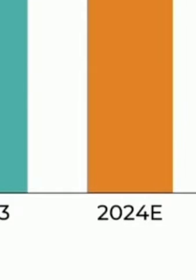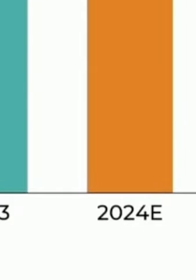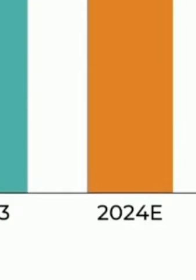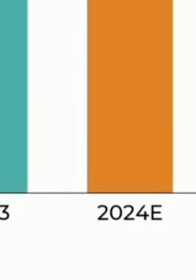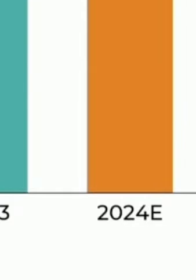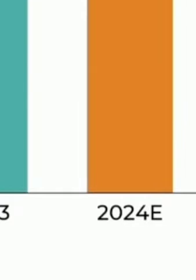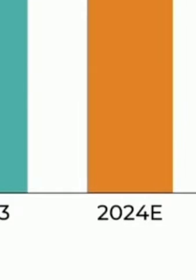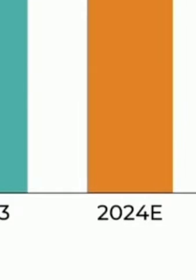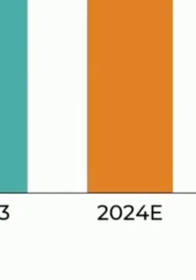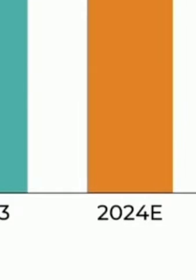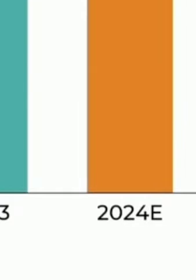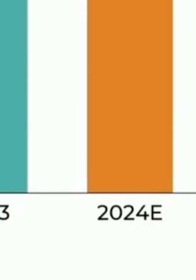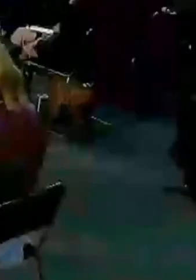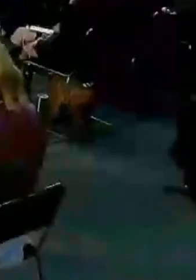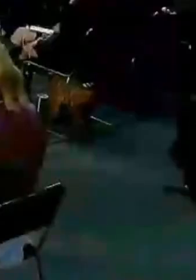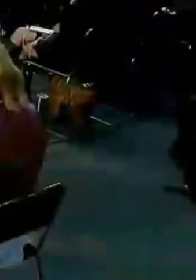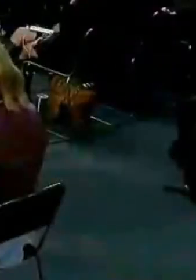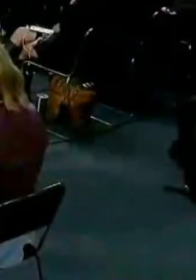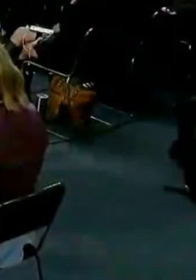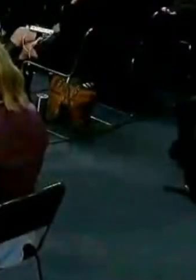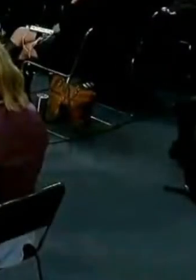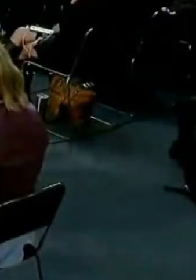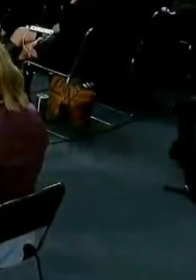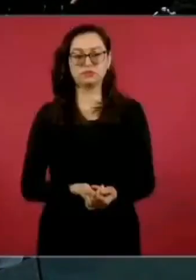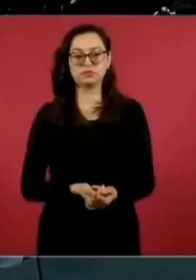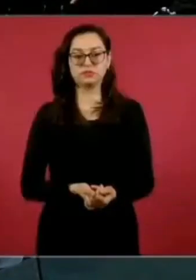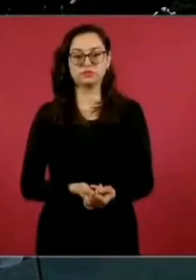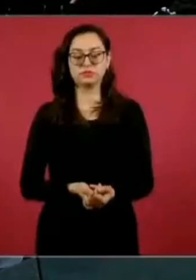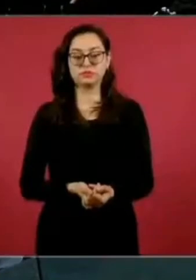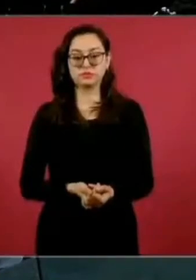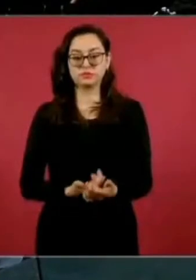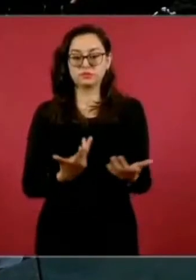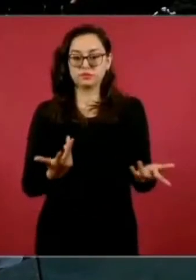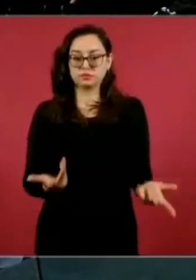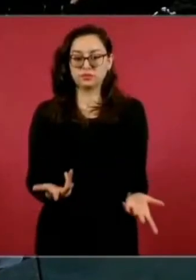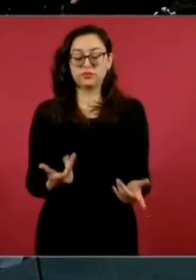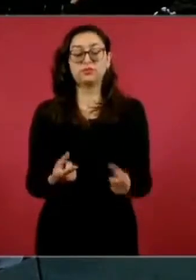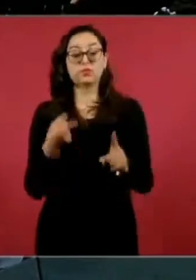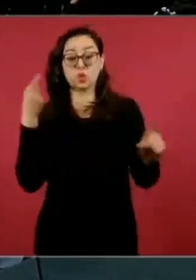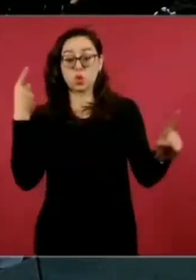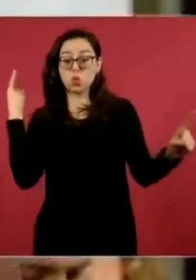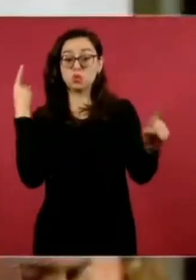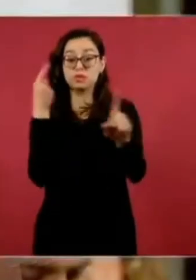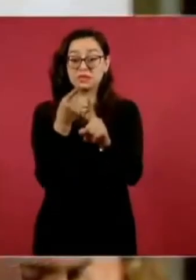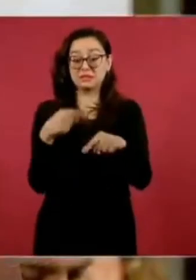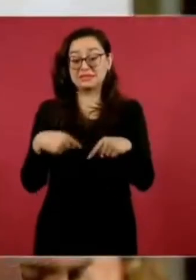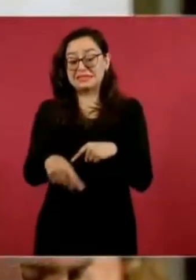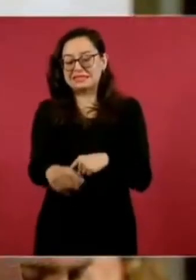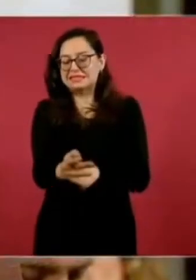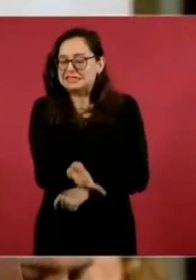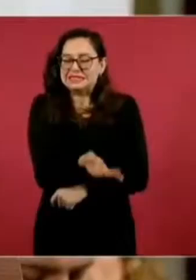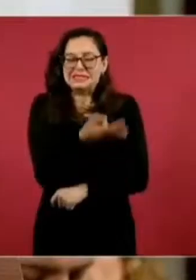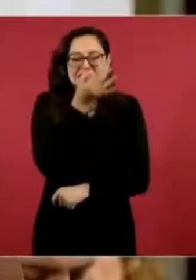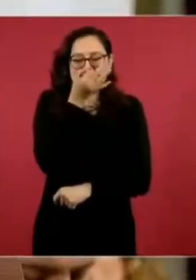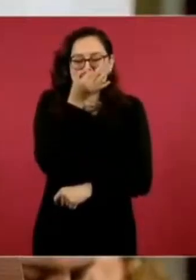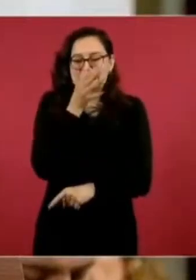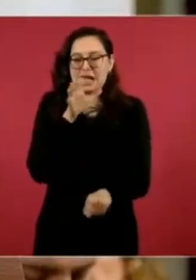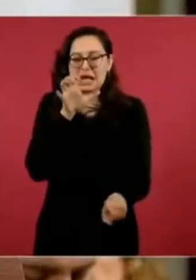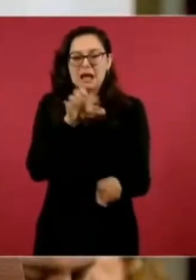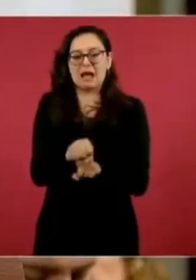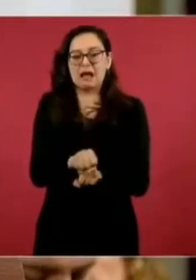Y tenemos que lograr el propósito, nos falta muy poco, de la